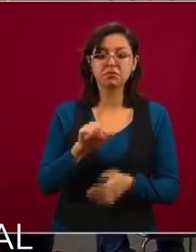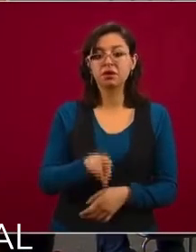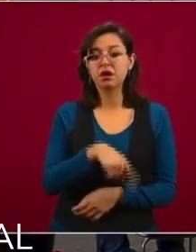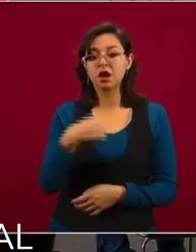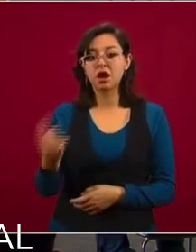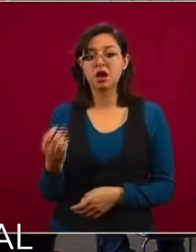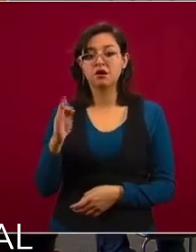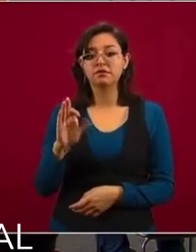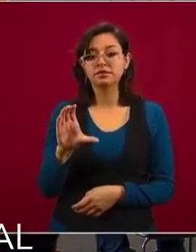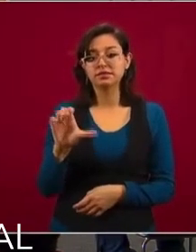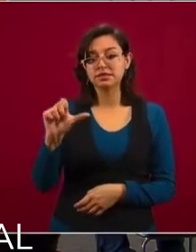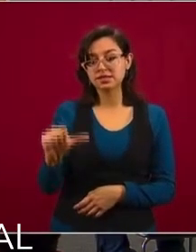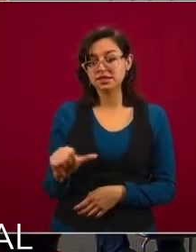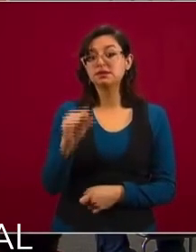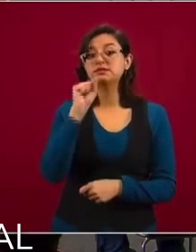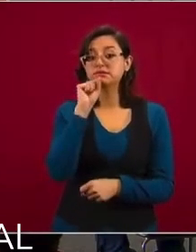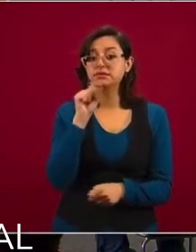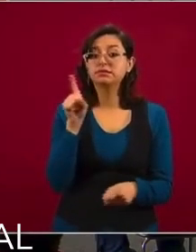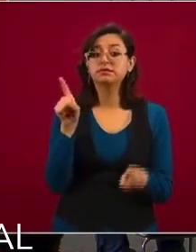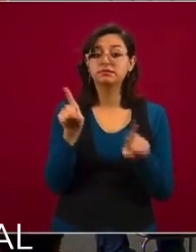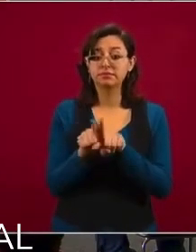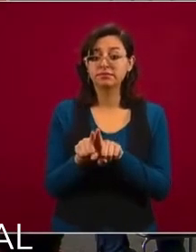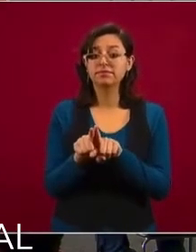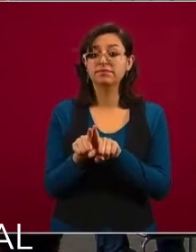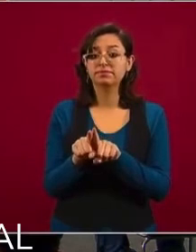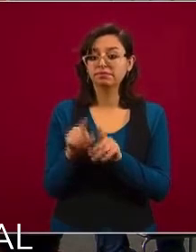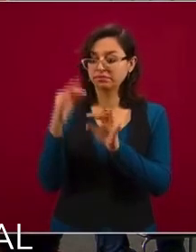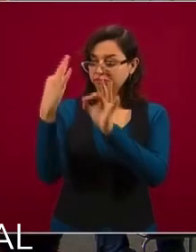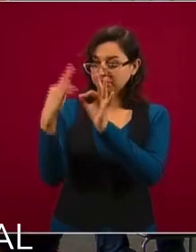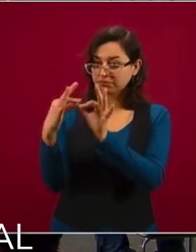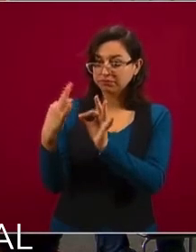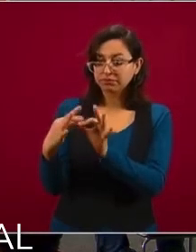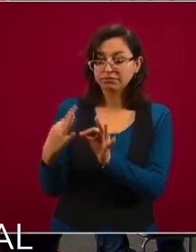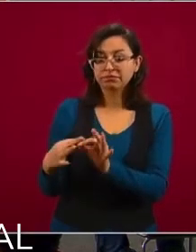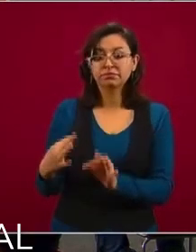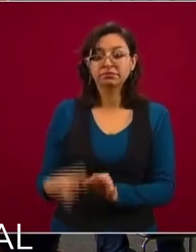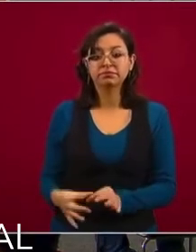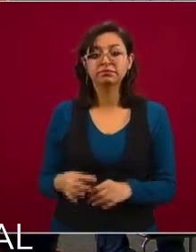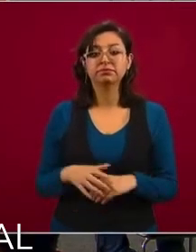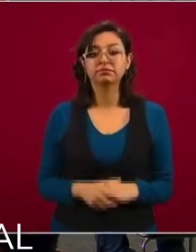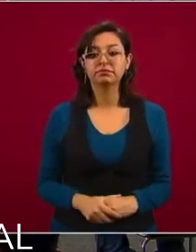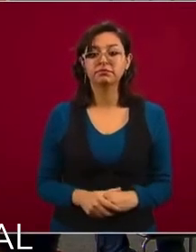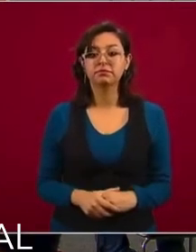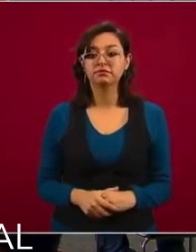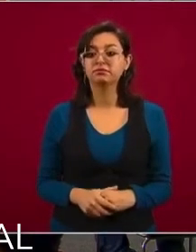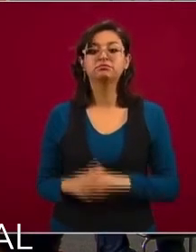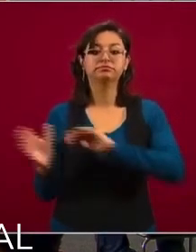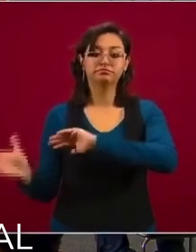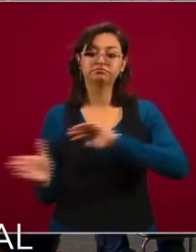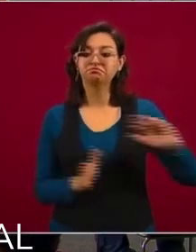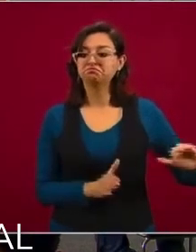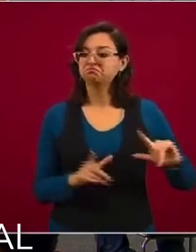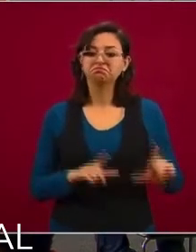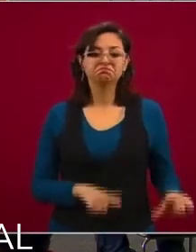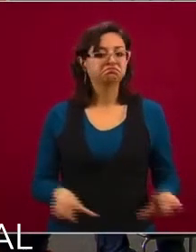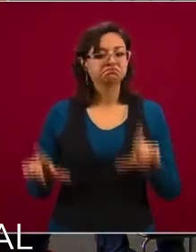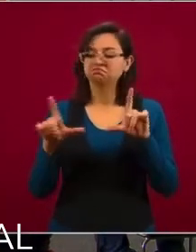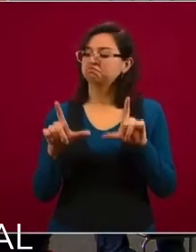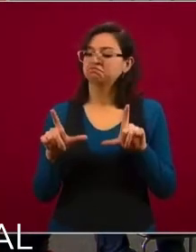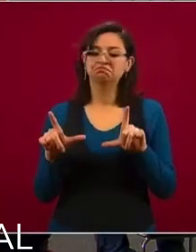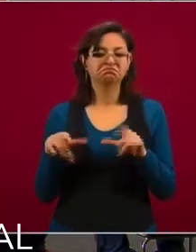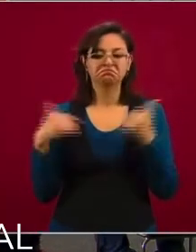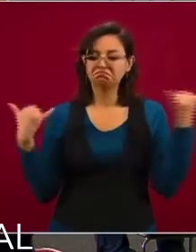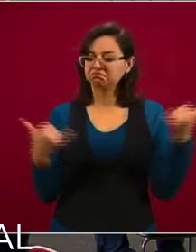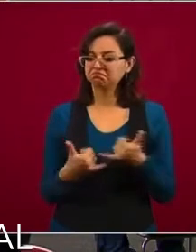como un ejemplo en el cual cumple. Y también vamos a ver algunas que no cumplen y que insisten en no